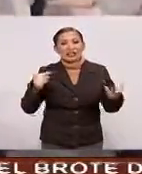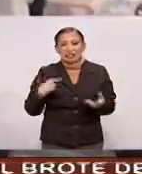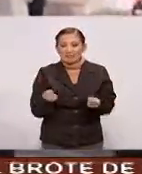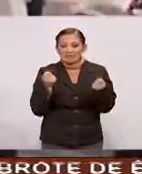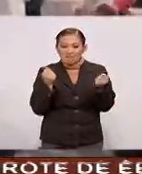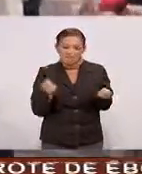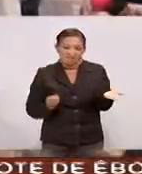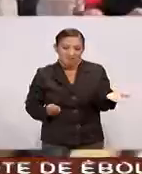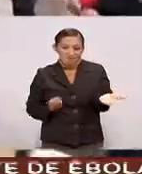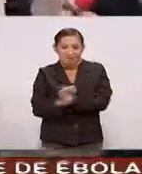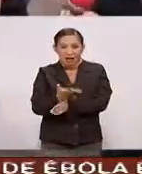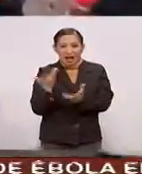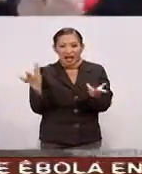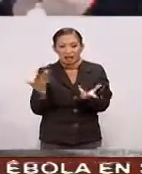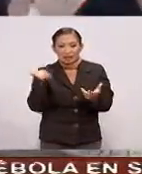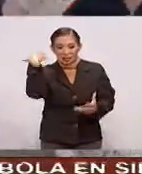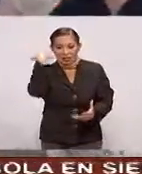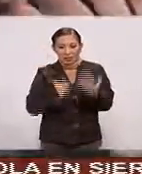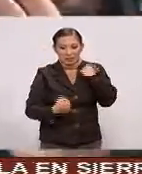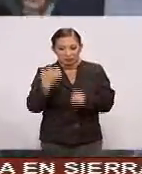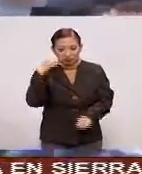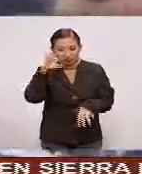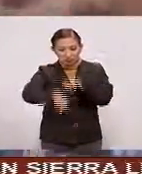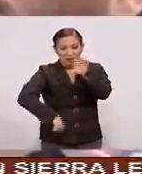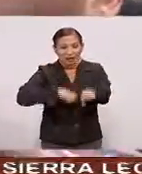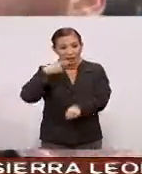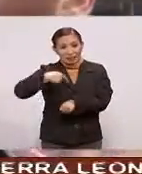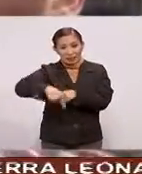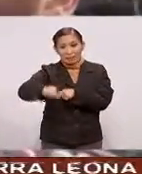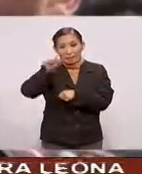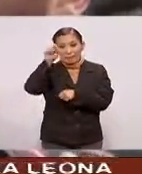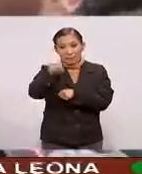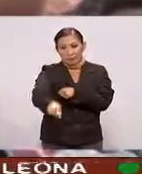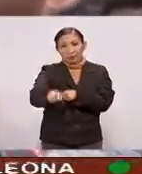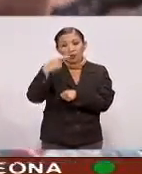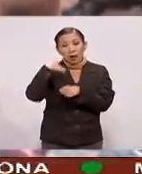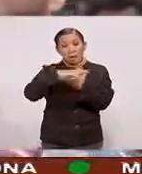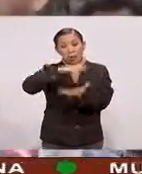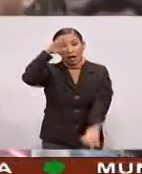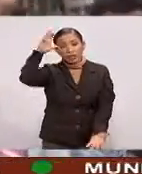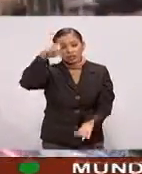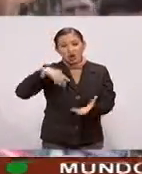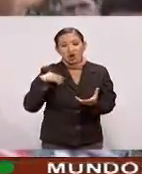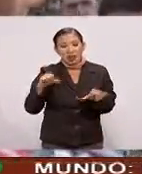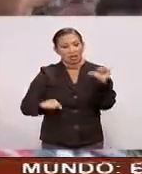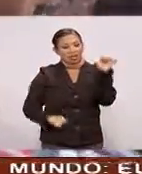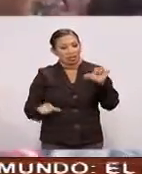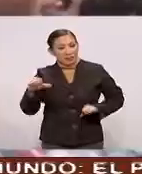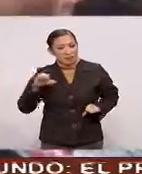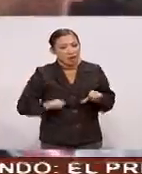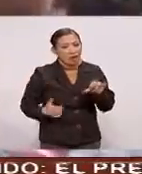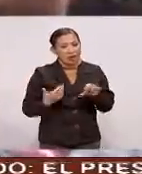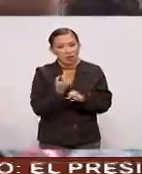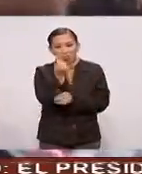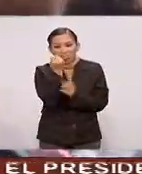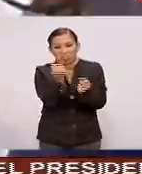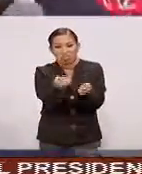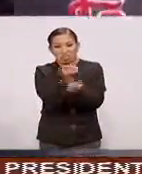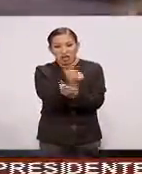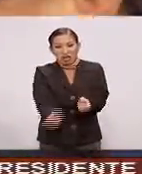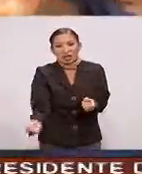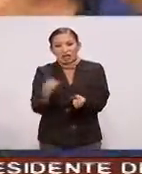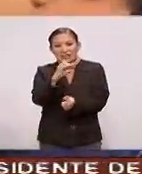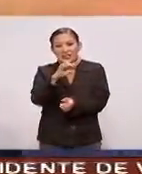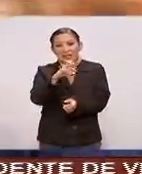Arriesgarse A ser arrestadas En lo que será Una de las mayores acciones De desobediencia civil